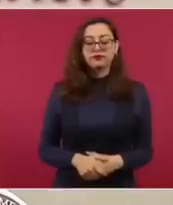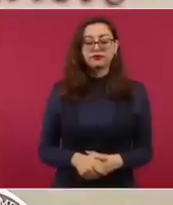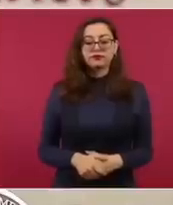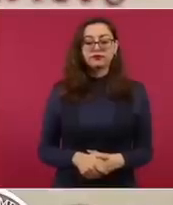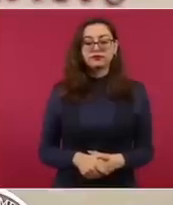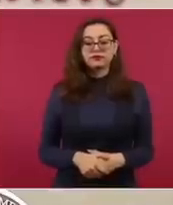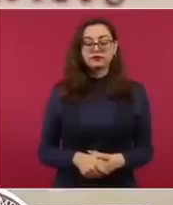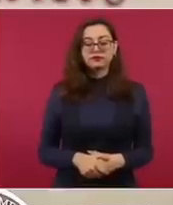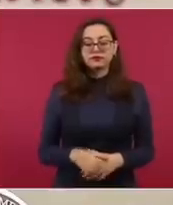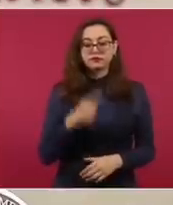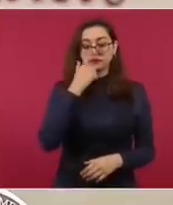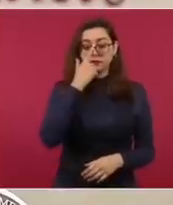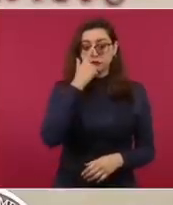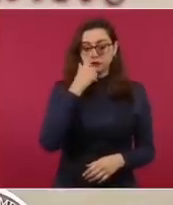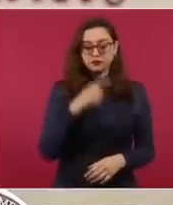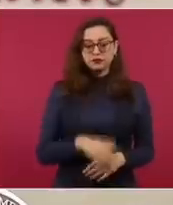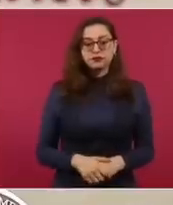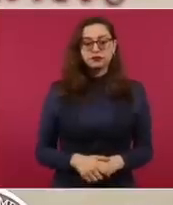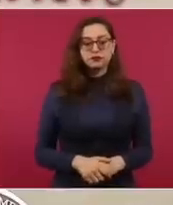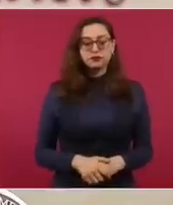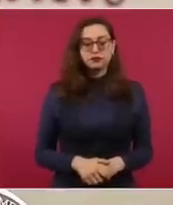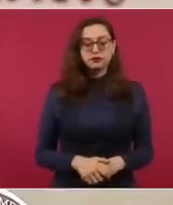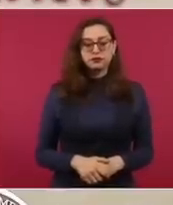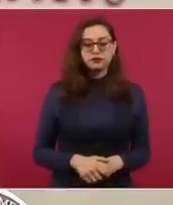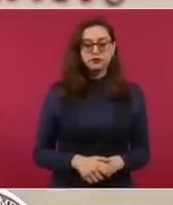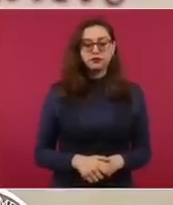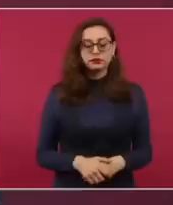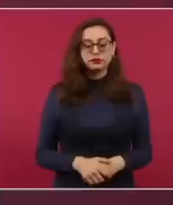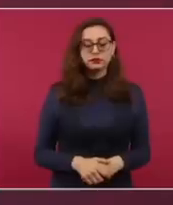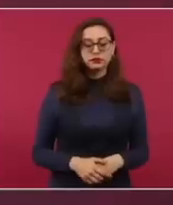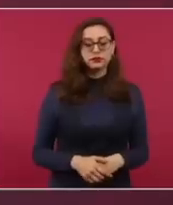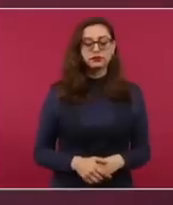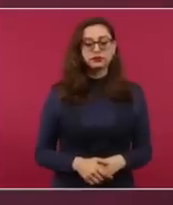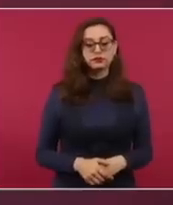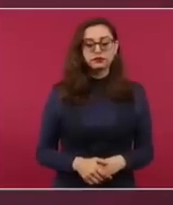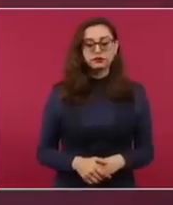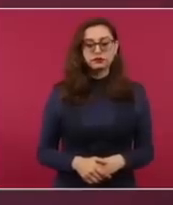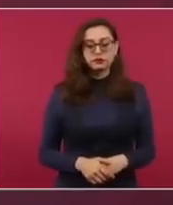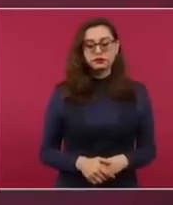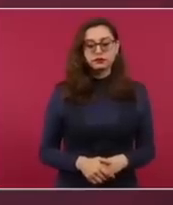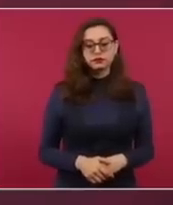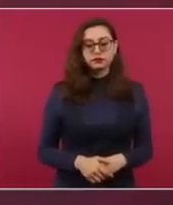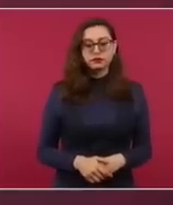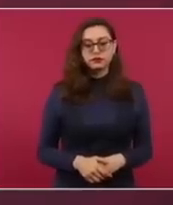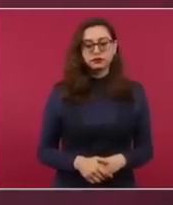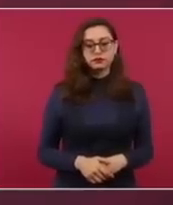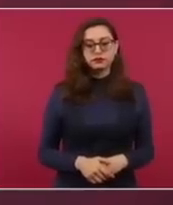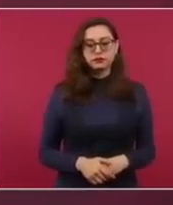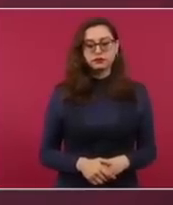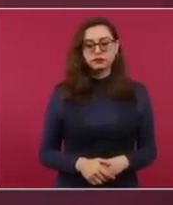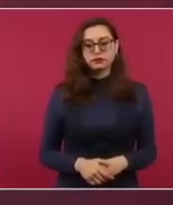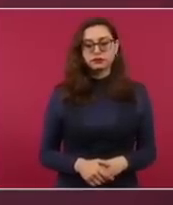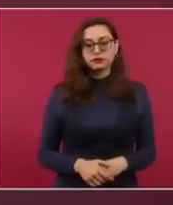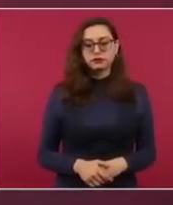El presidente Biden fue muy claro respecto a lo que el presidente López Obrador le planteó en cuanto